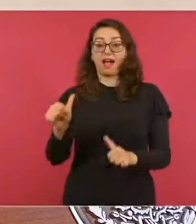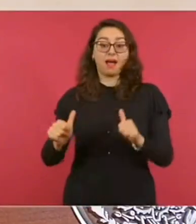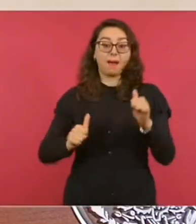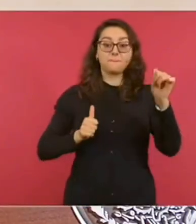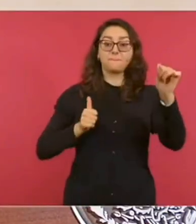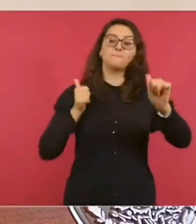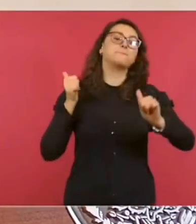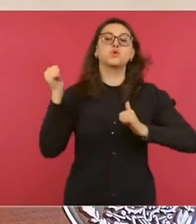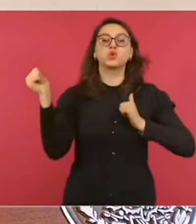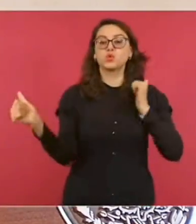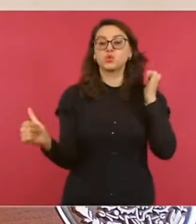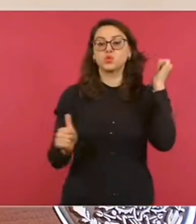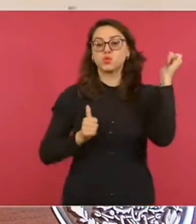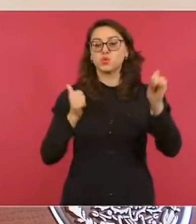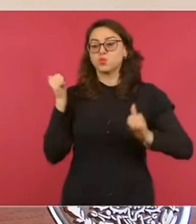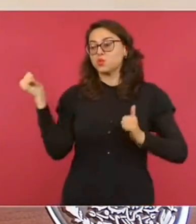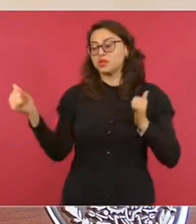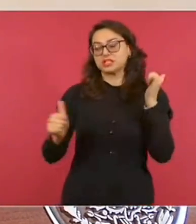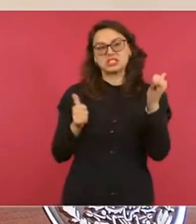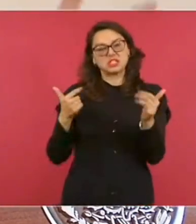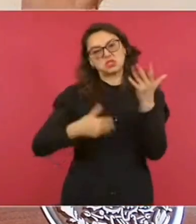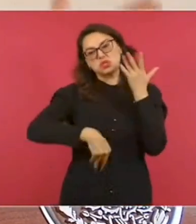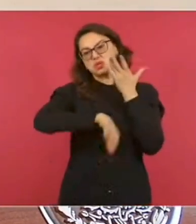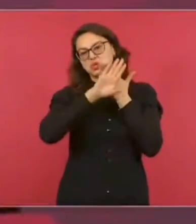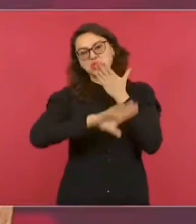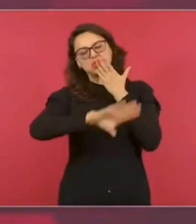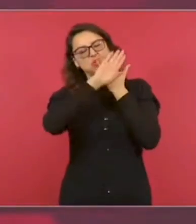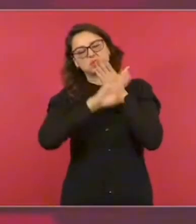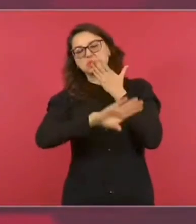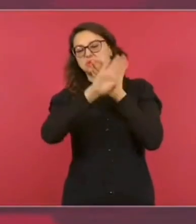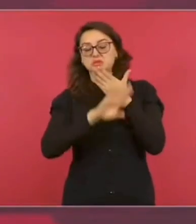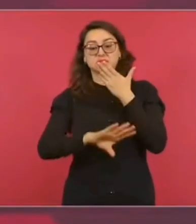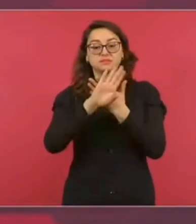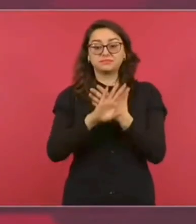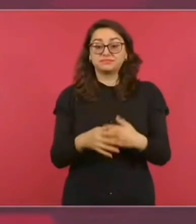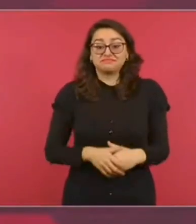para sacar algún provecho.